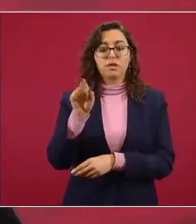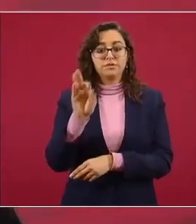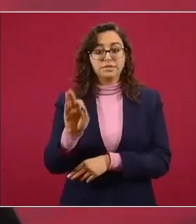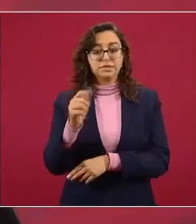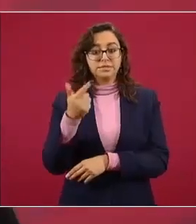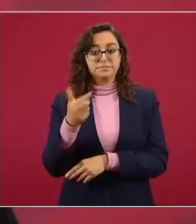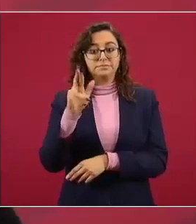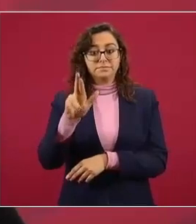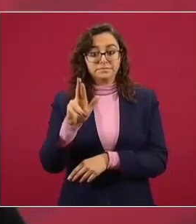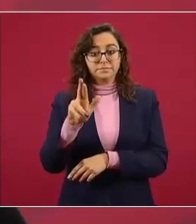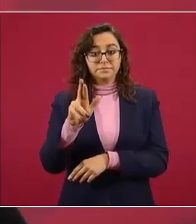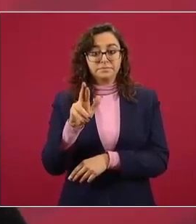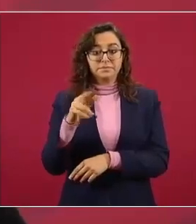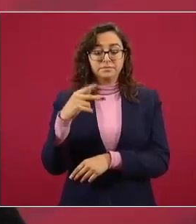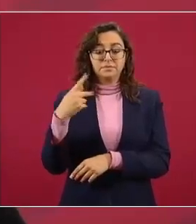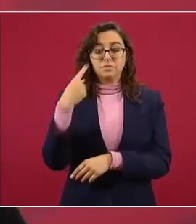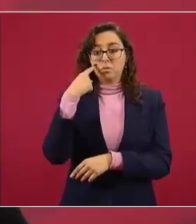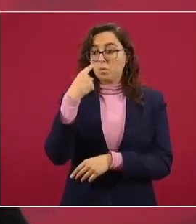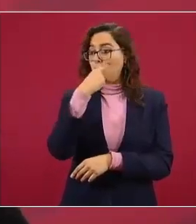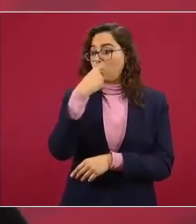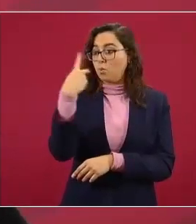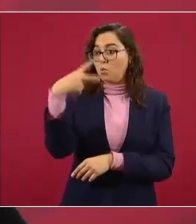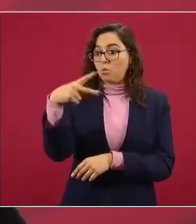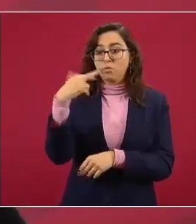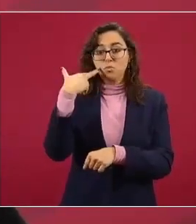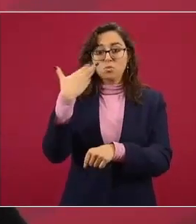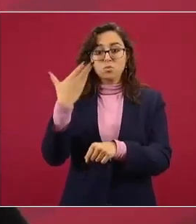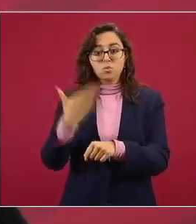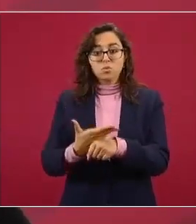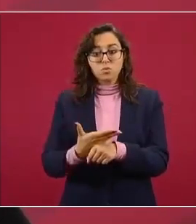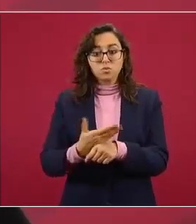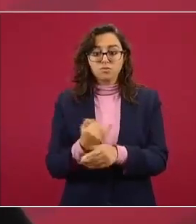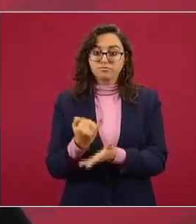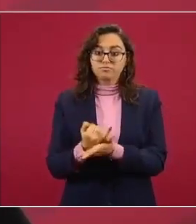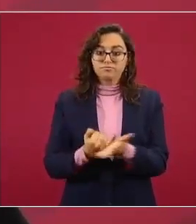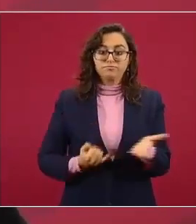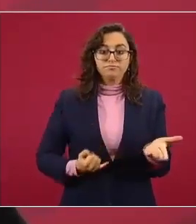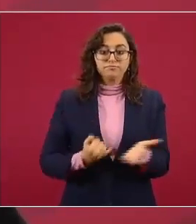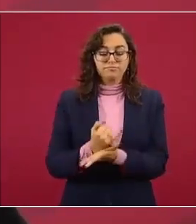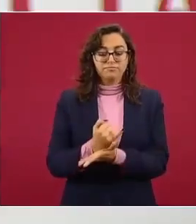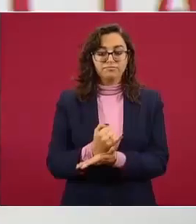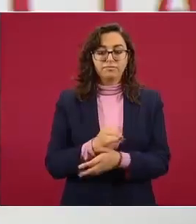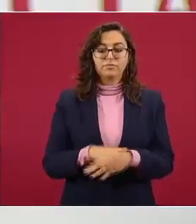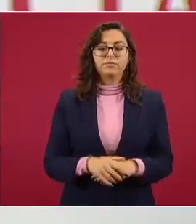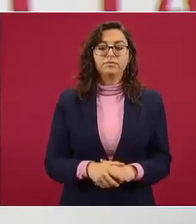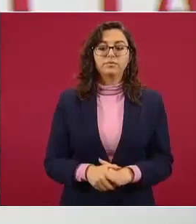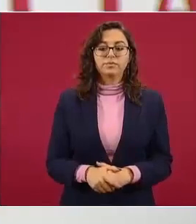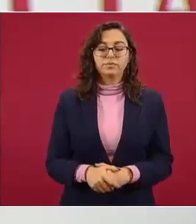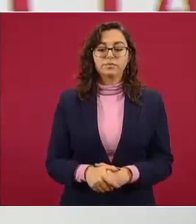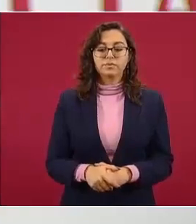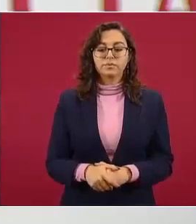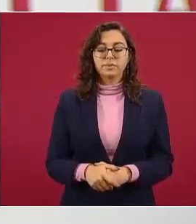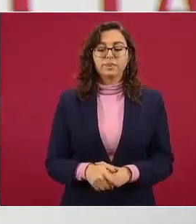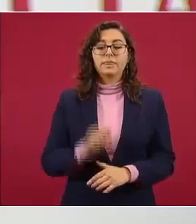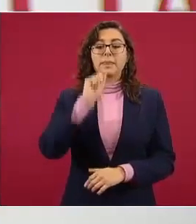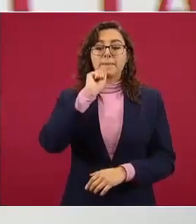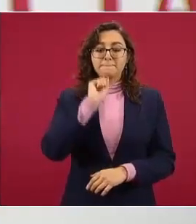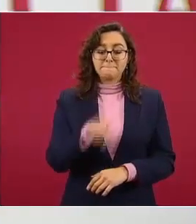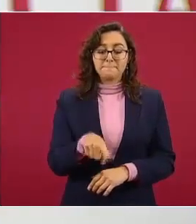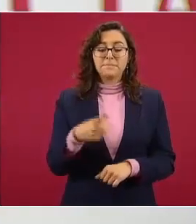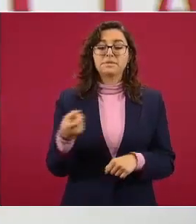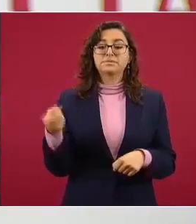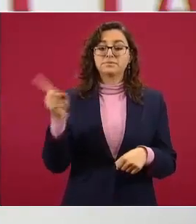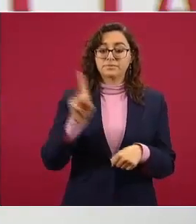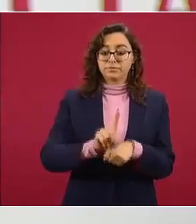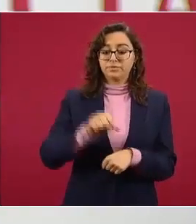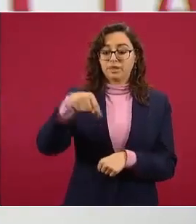en el ámbito de su competencia lo conducente. Ese mismo día el señor Fiscal General de la República